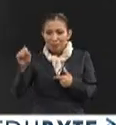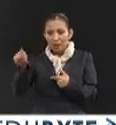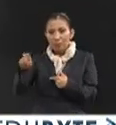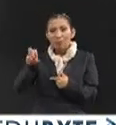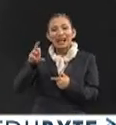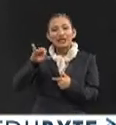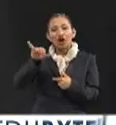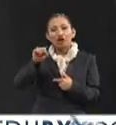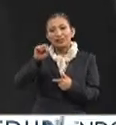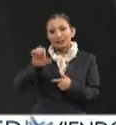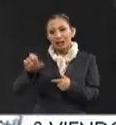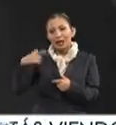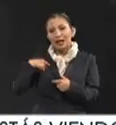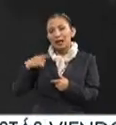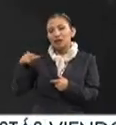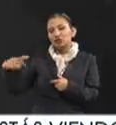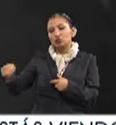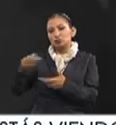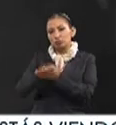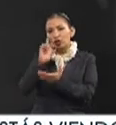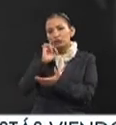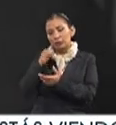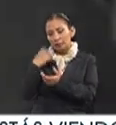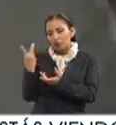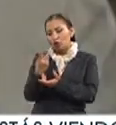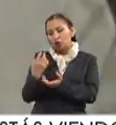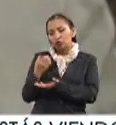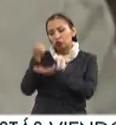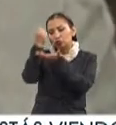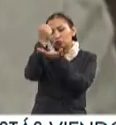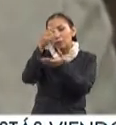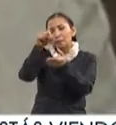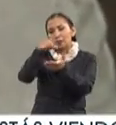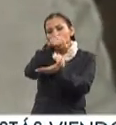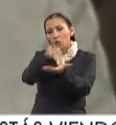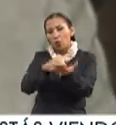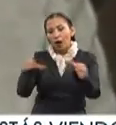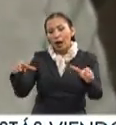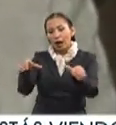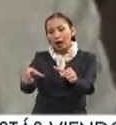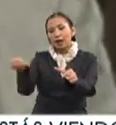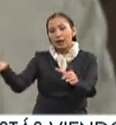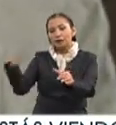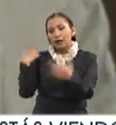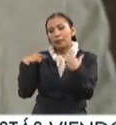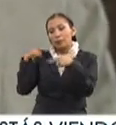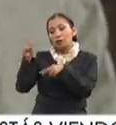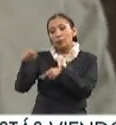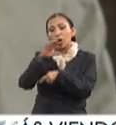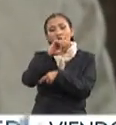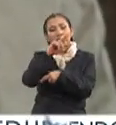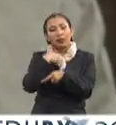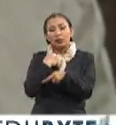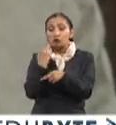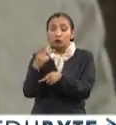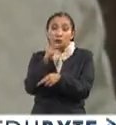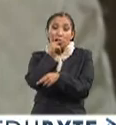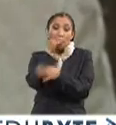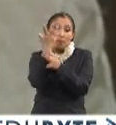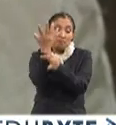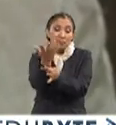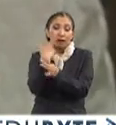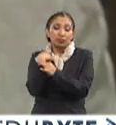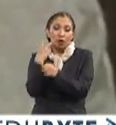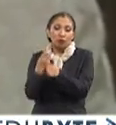de Mari José Marillos Tramini sean depositadas en el mismo recinto. Ella representó para Octavio Paz, según sus propias